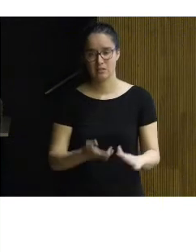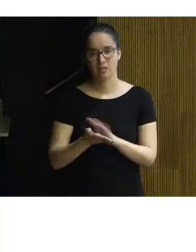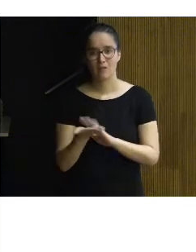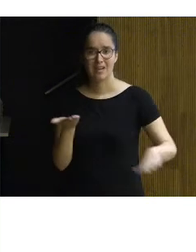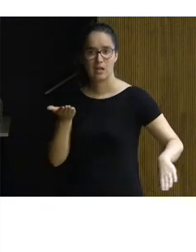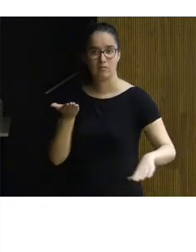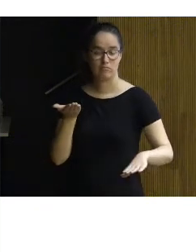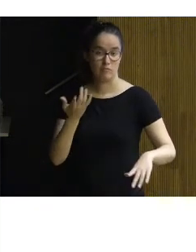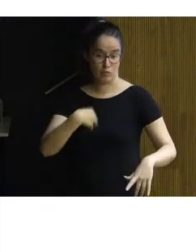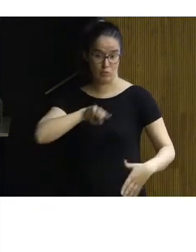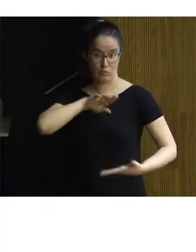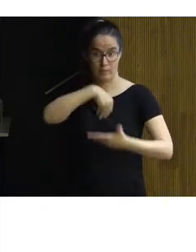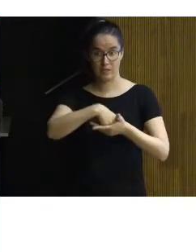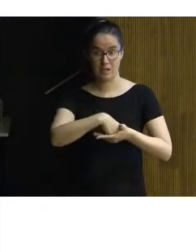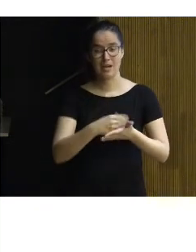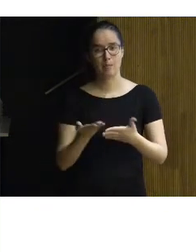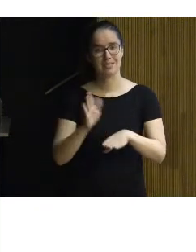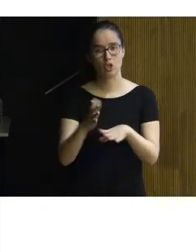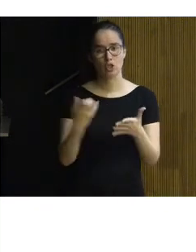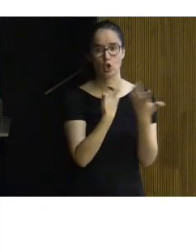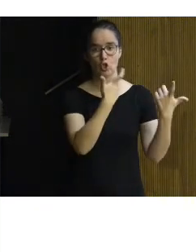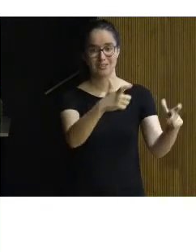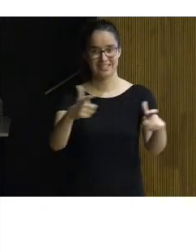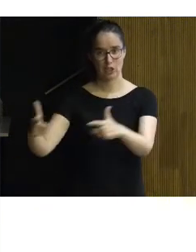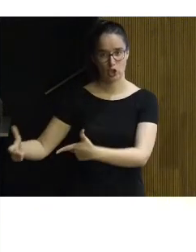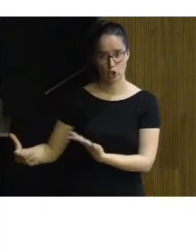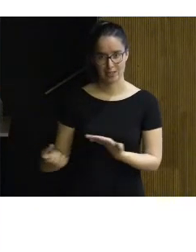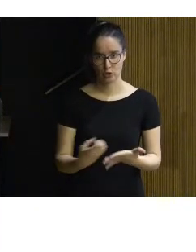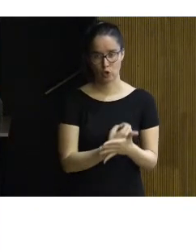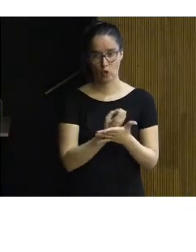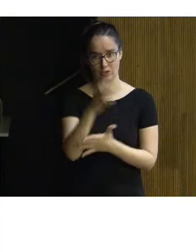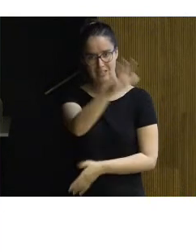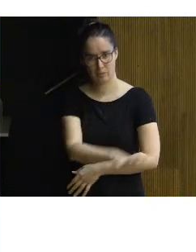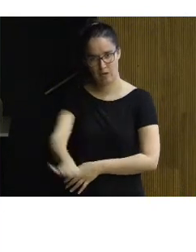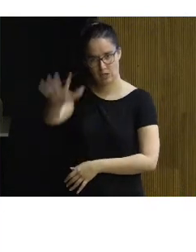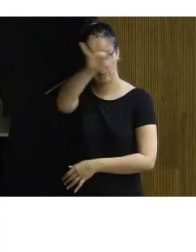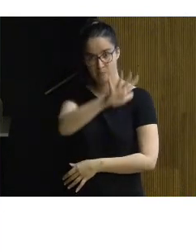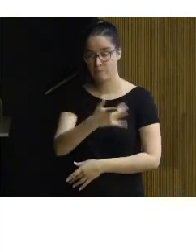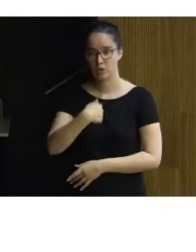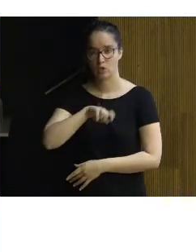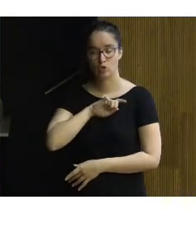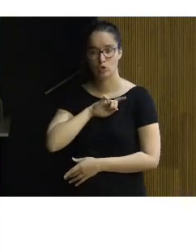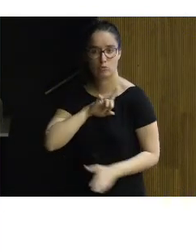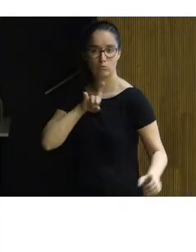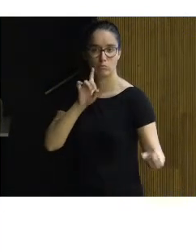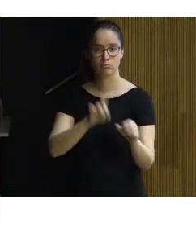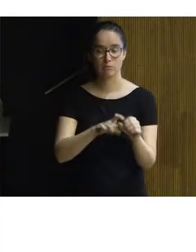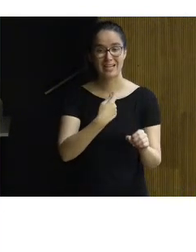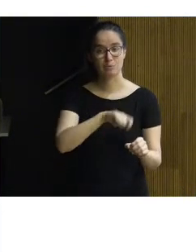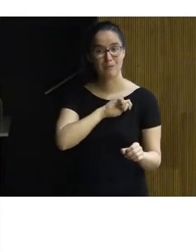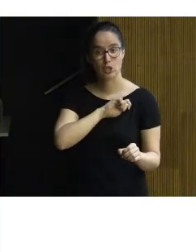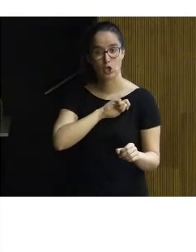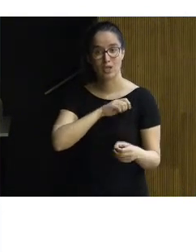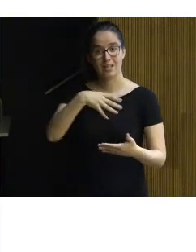tenemos dentro de nosotros una representación de todos los sectores nacionales y somos el miembro español